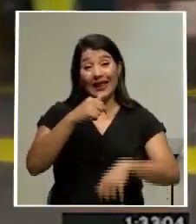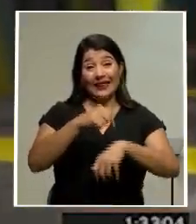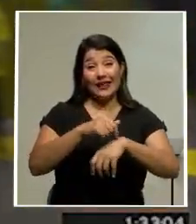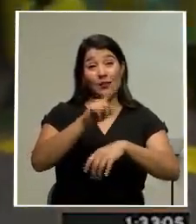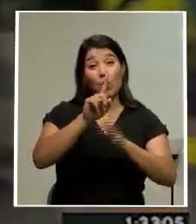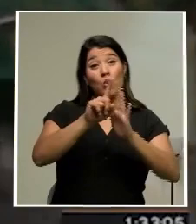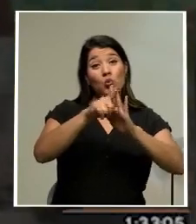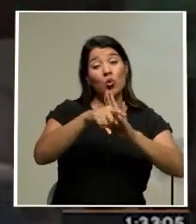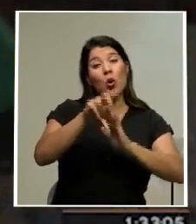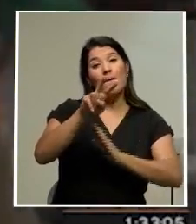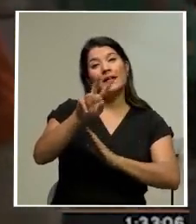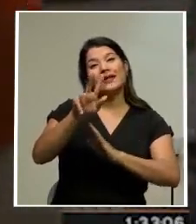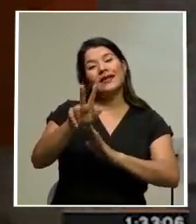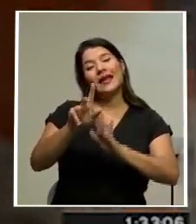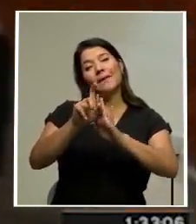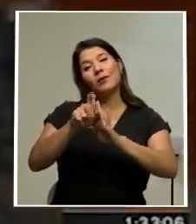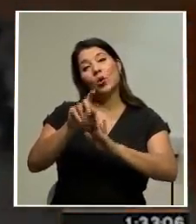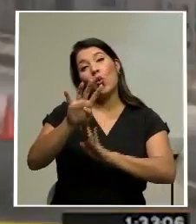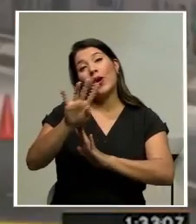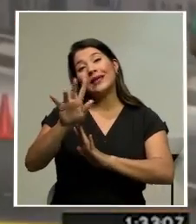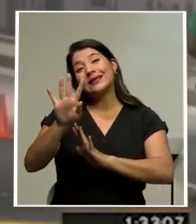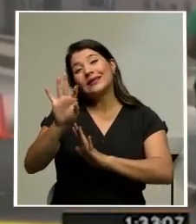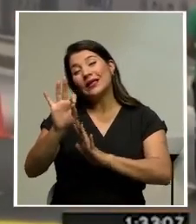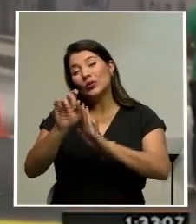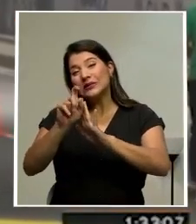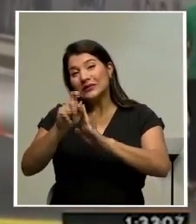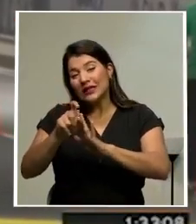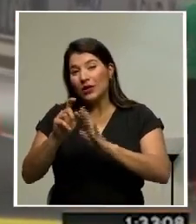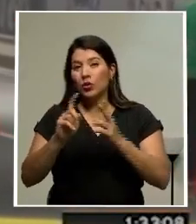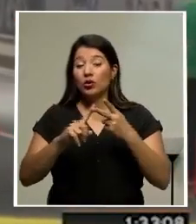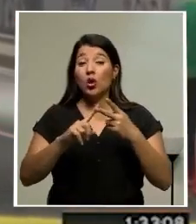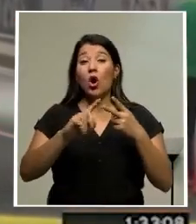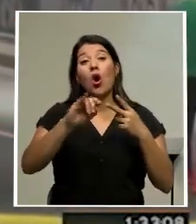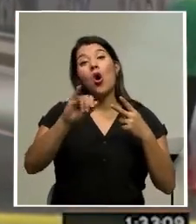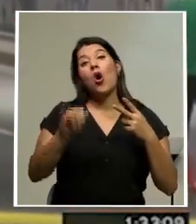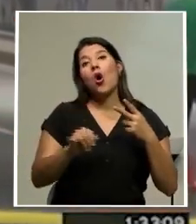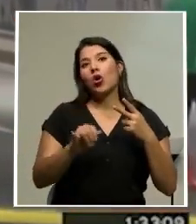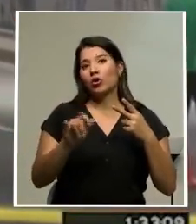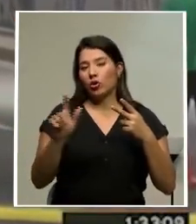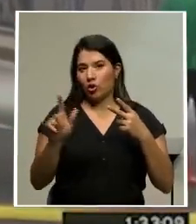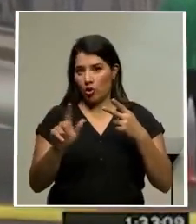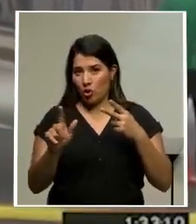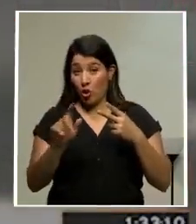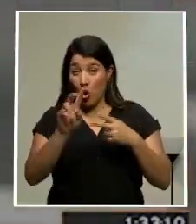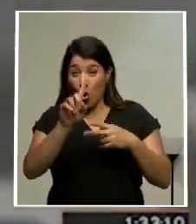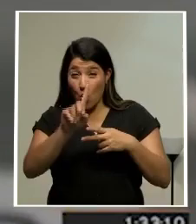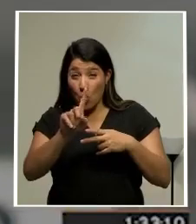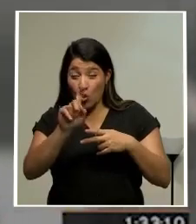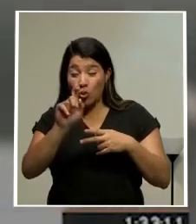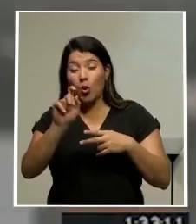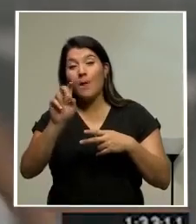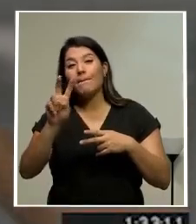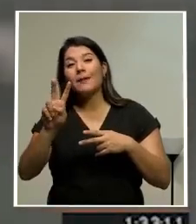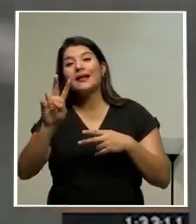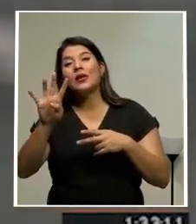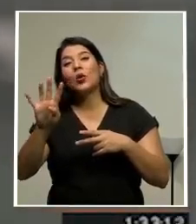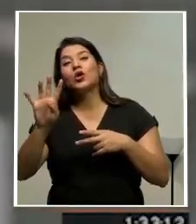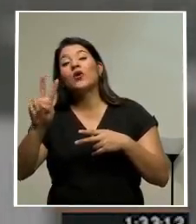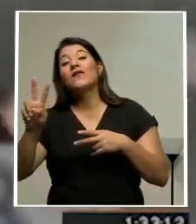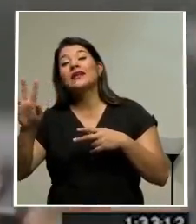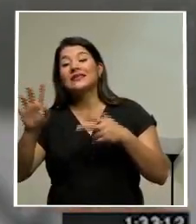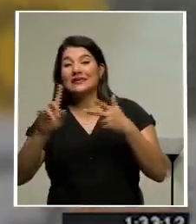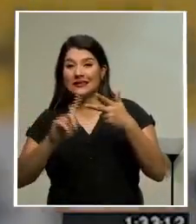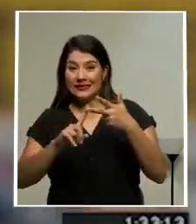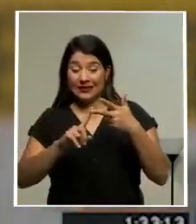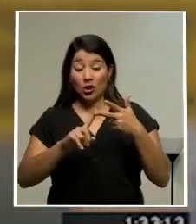1 hora 23 minutos y 49 segundos, Hong Liu que tiene 1 hora 24-25 y Shi Yekui